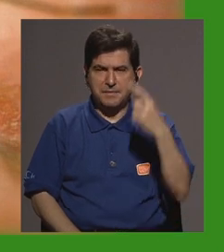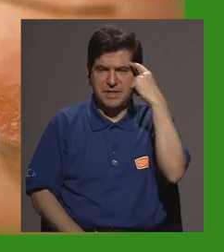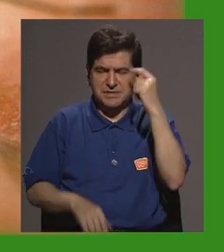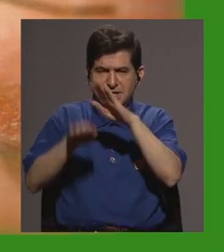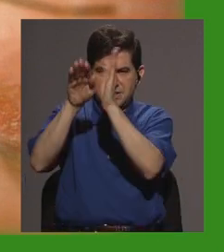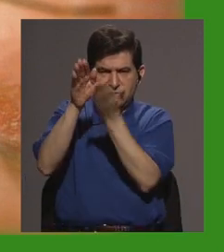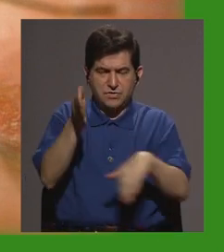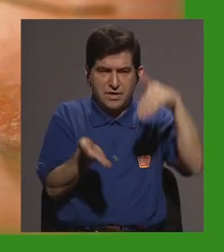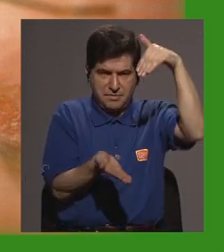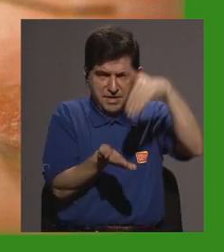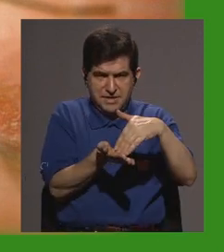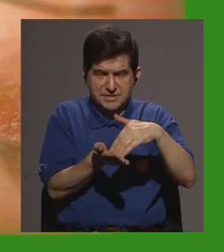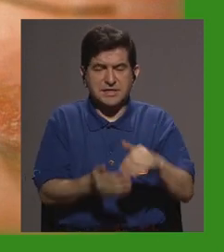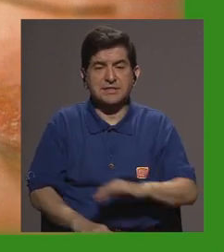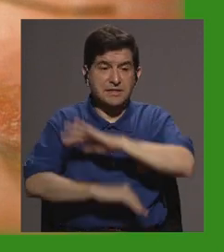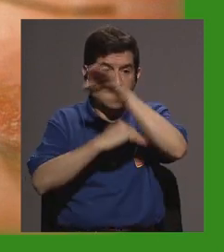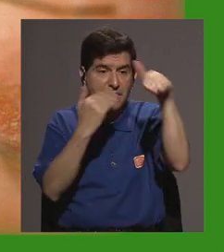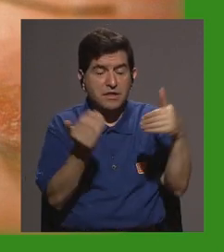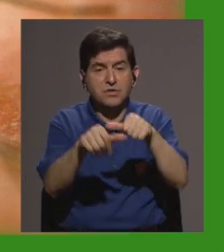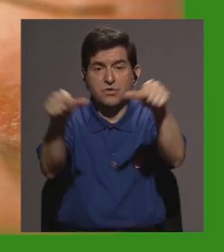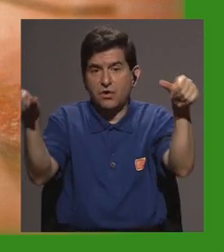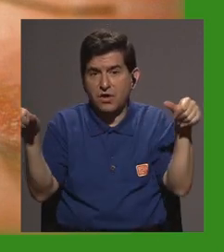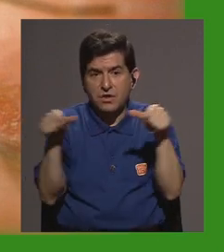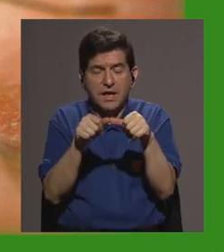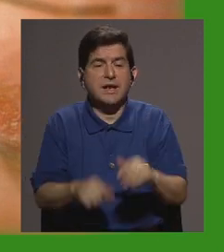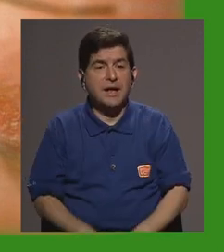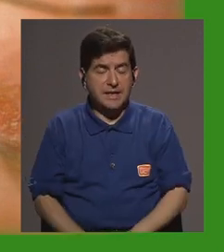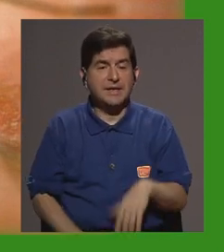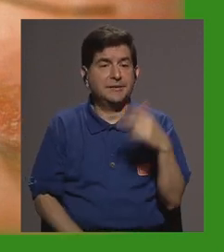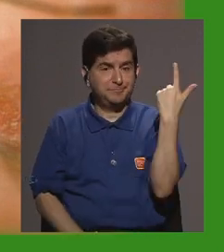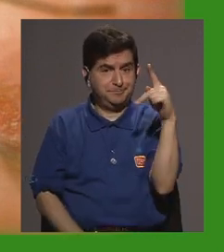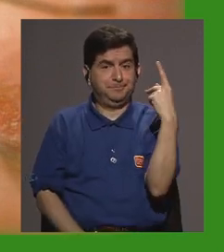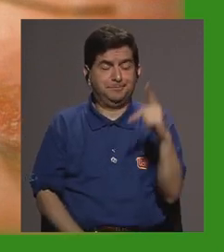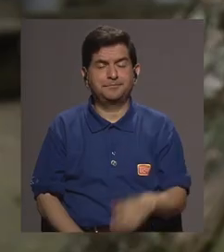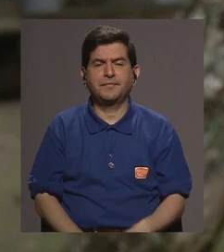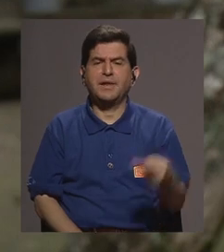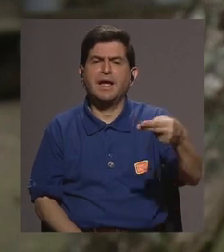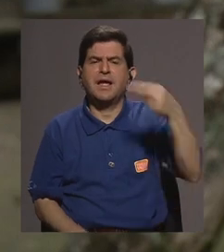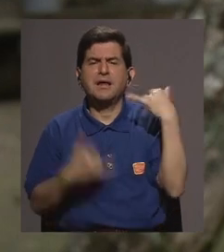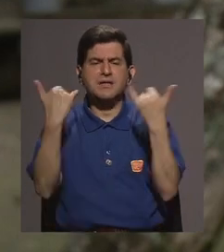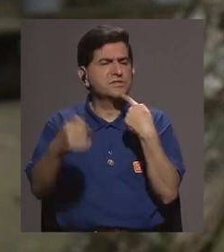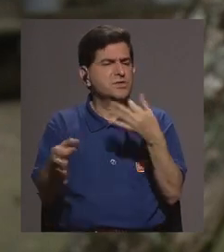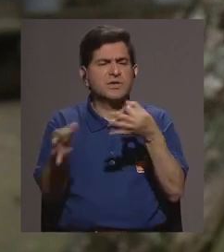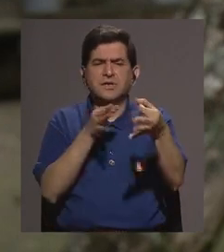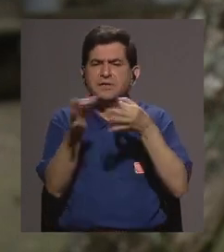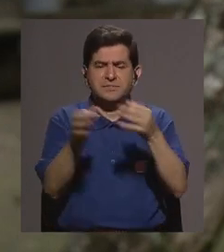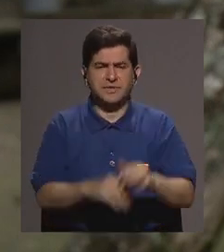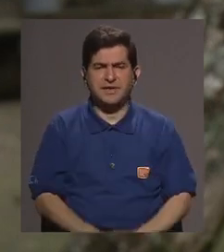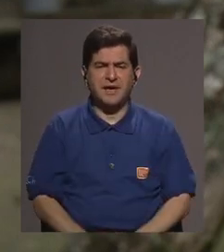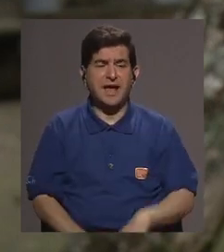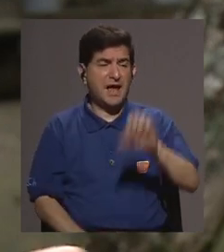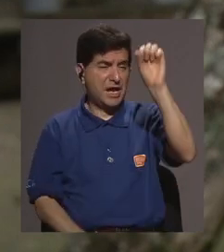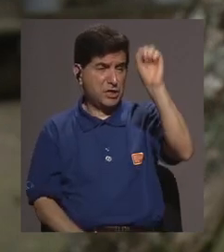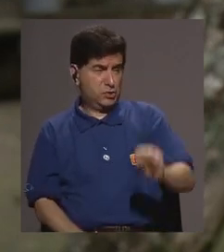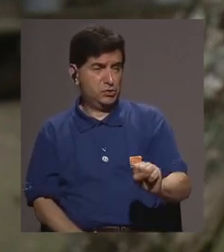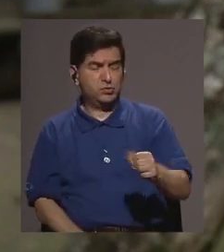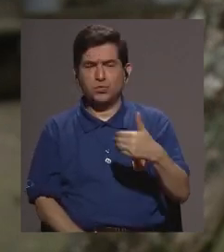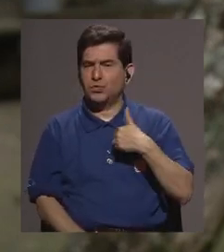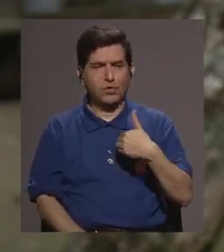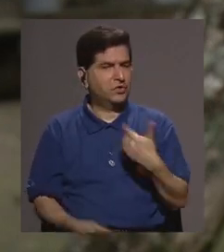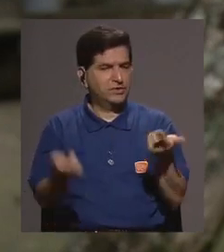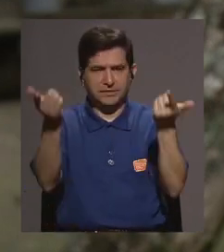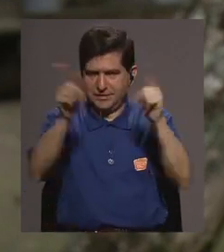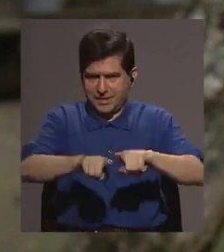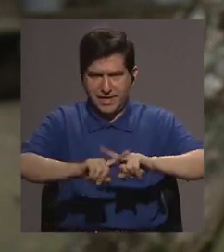central prácticamente estamos en zona de guerra por decirlo de alguna manera históricamente ya te lo decía la zona sur que hace muchísimo